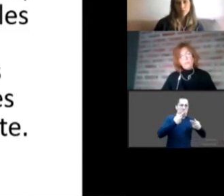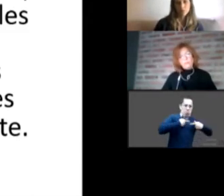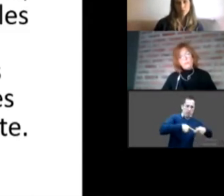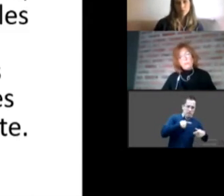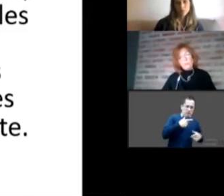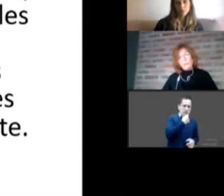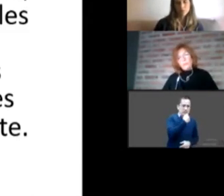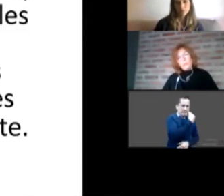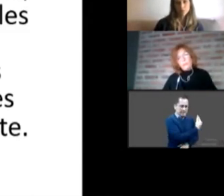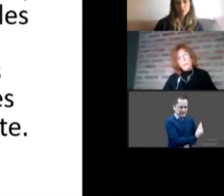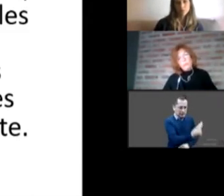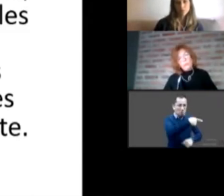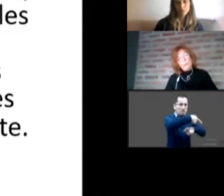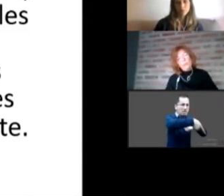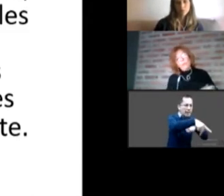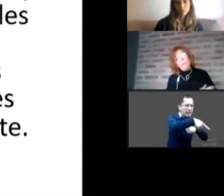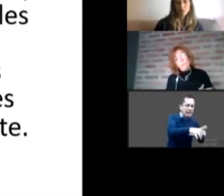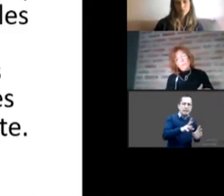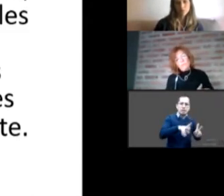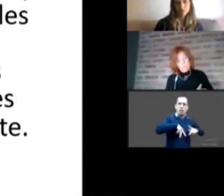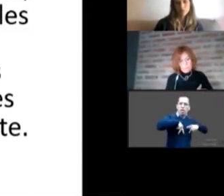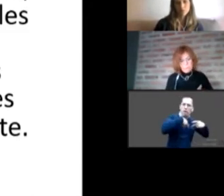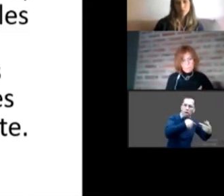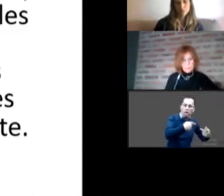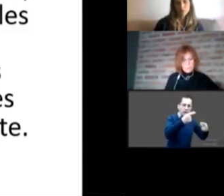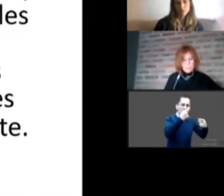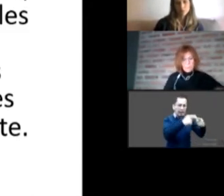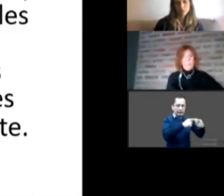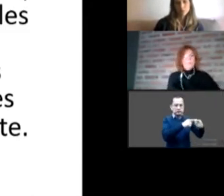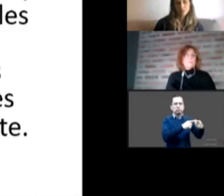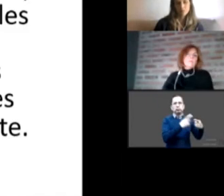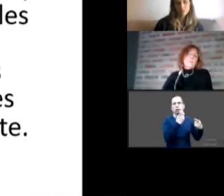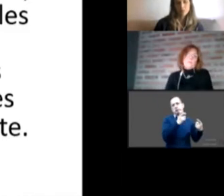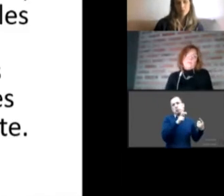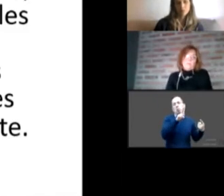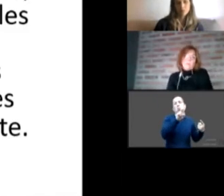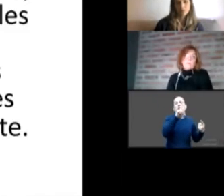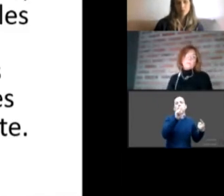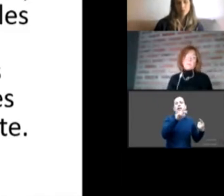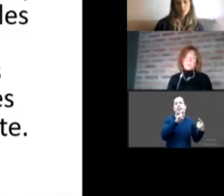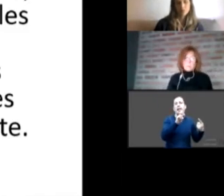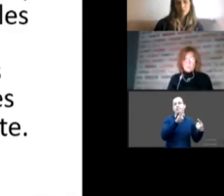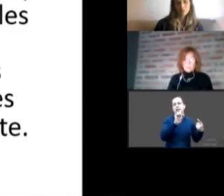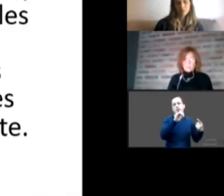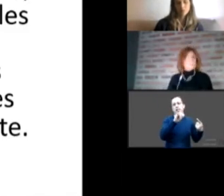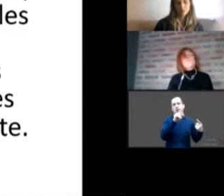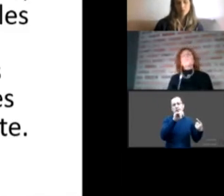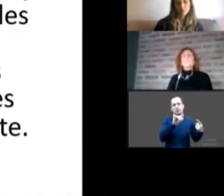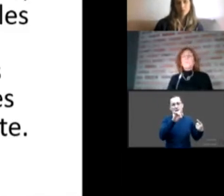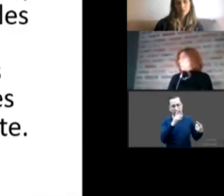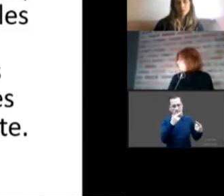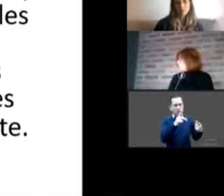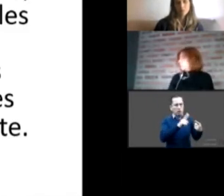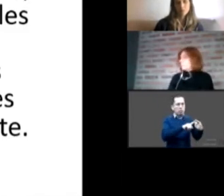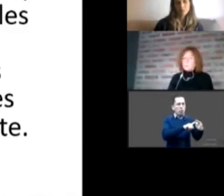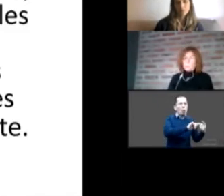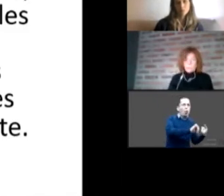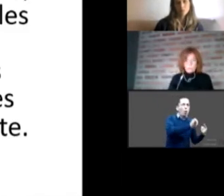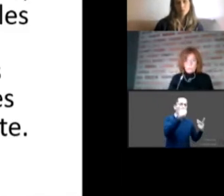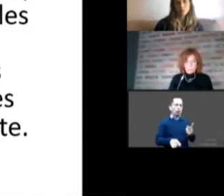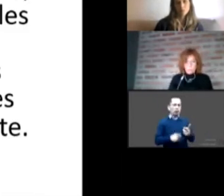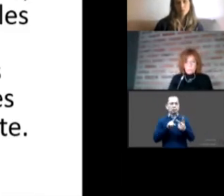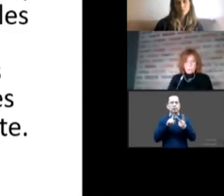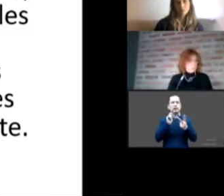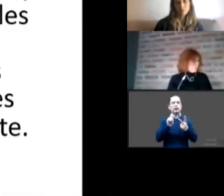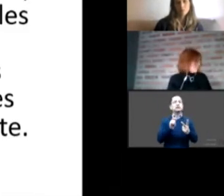que esconde las vulneraciones, salté y me vino a la mente la conceptualización de los anhelos.